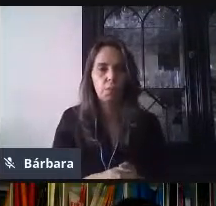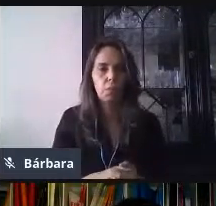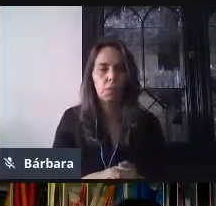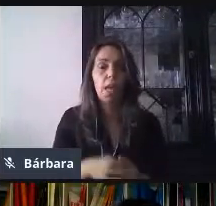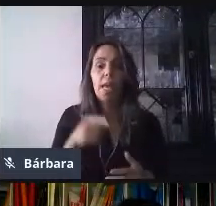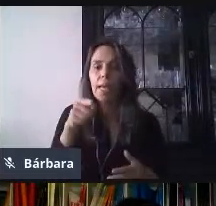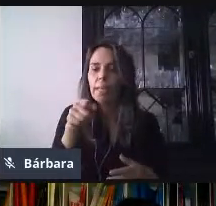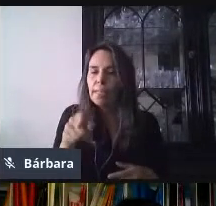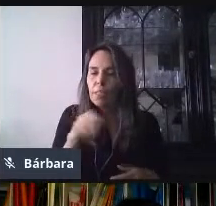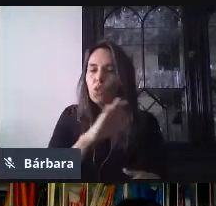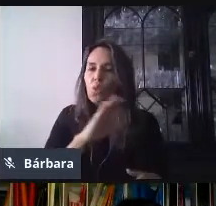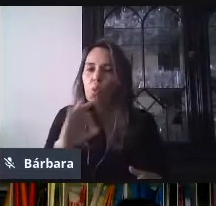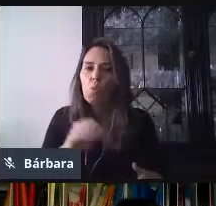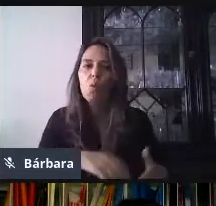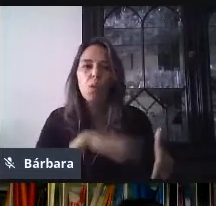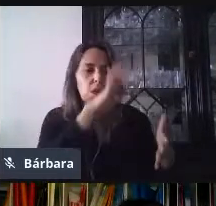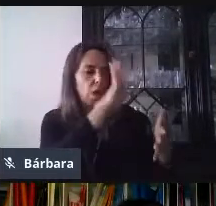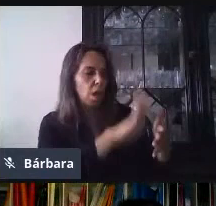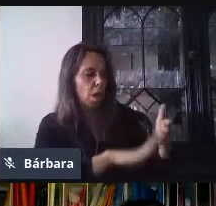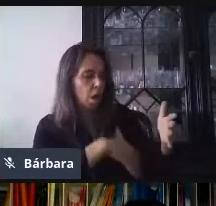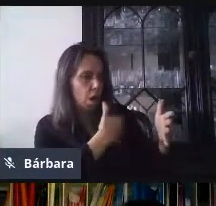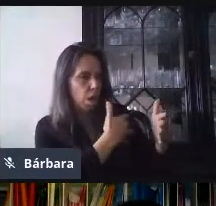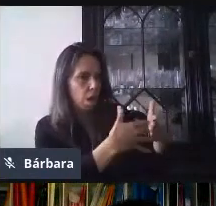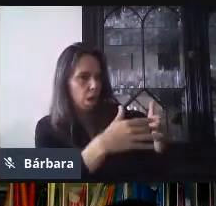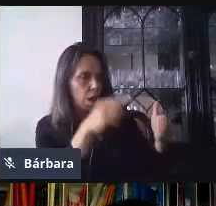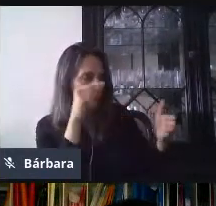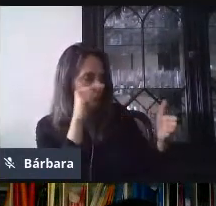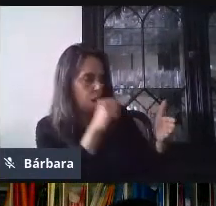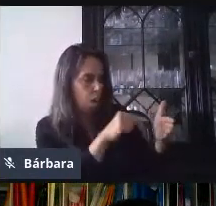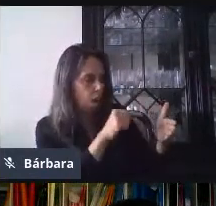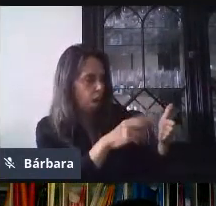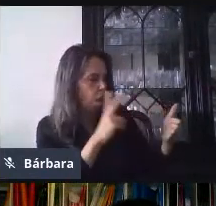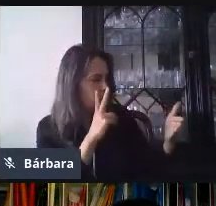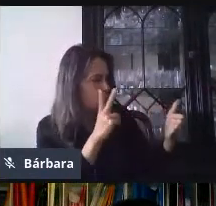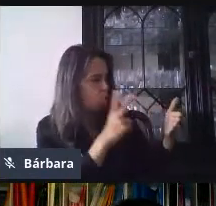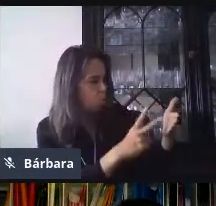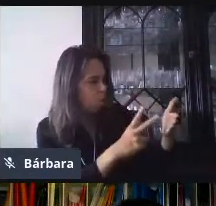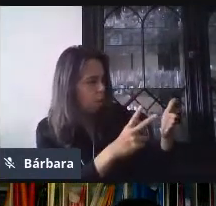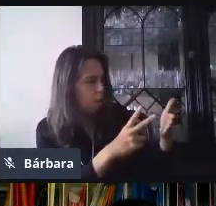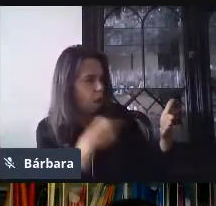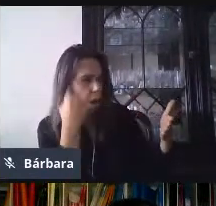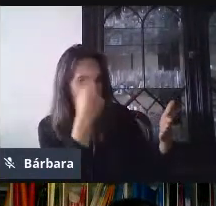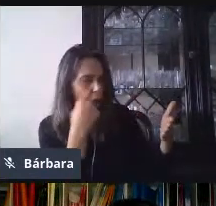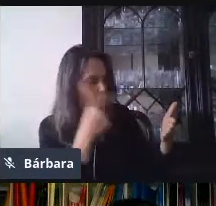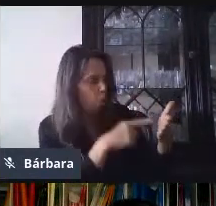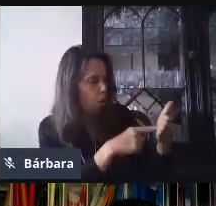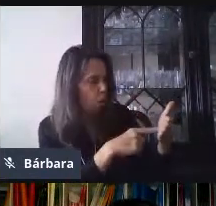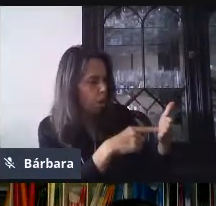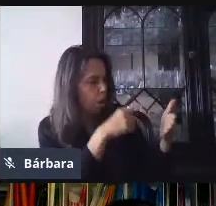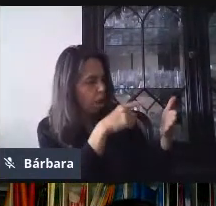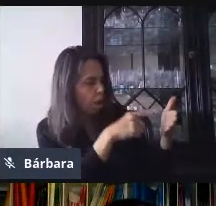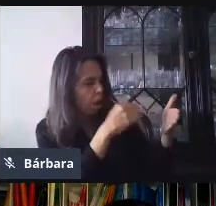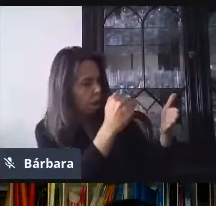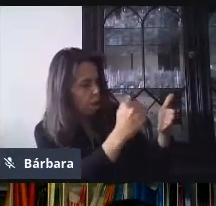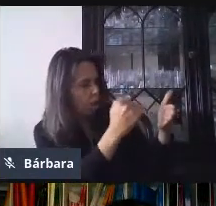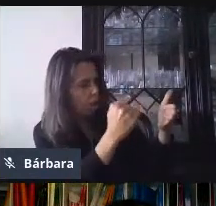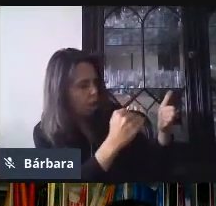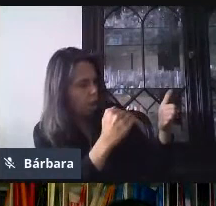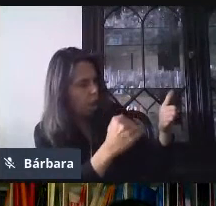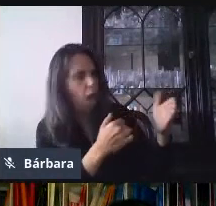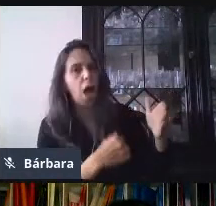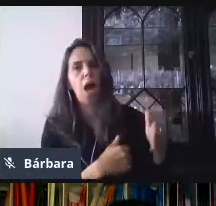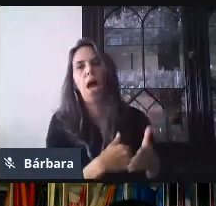cálculo, ver cuáles, digamos, cuáles respuestas llegaron hasta las 2 de la tarde y después de ahí yo decidí, si a los demás les bajo un poco de